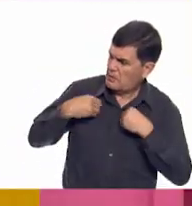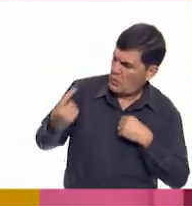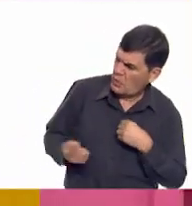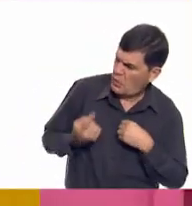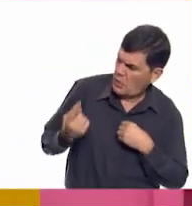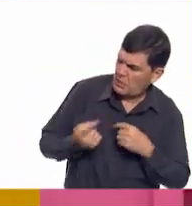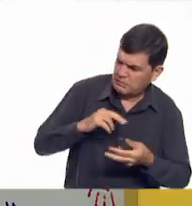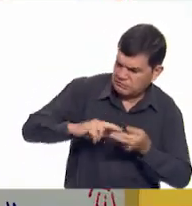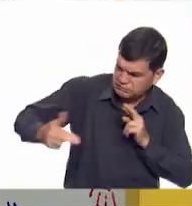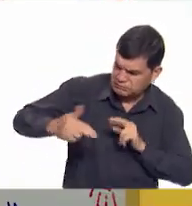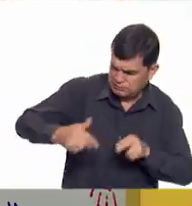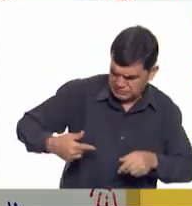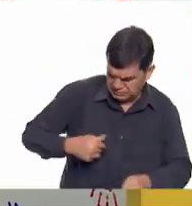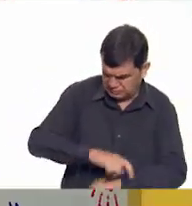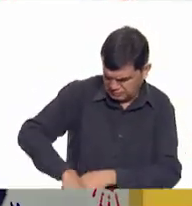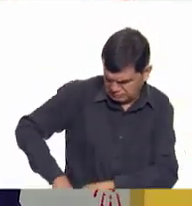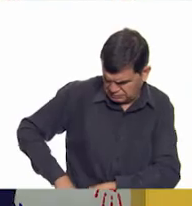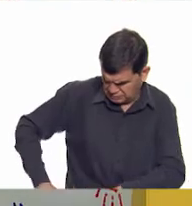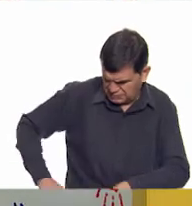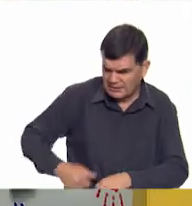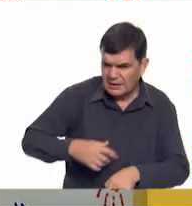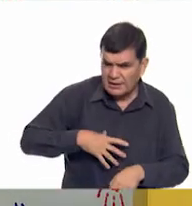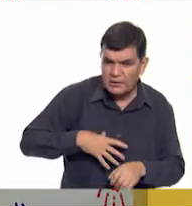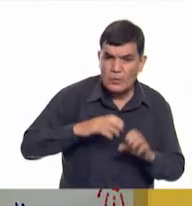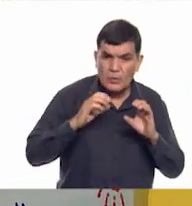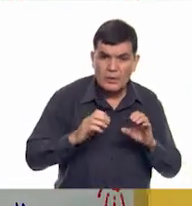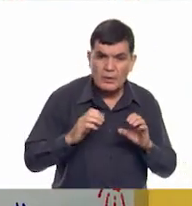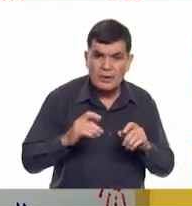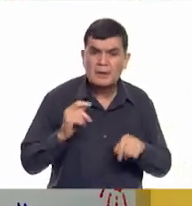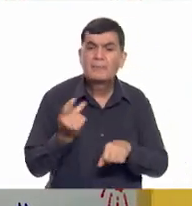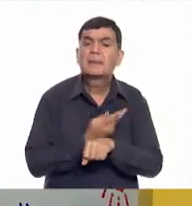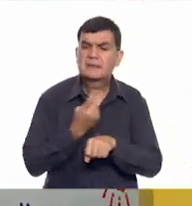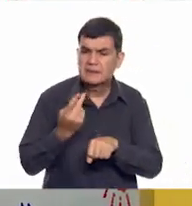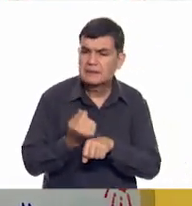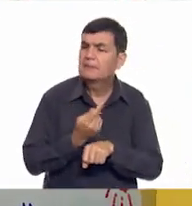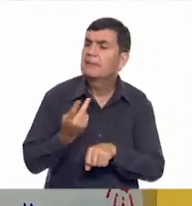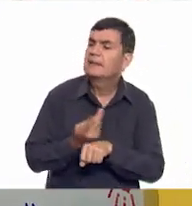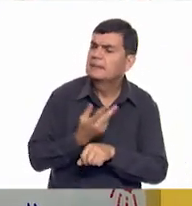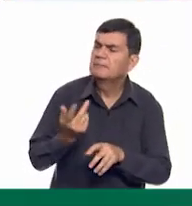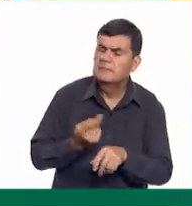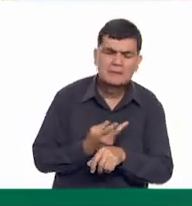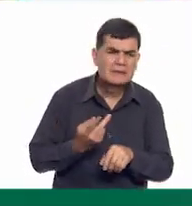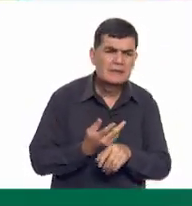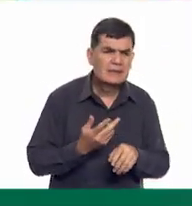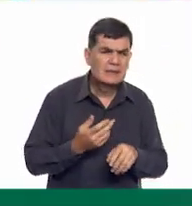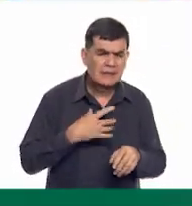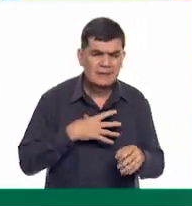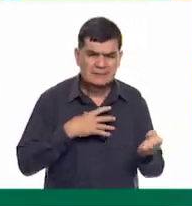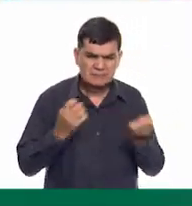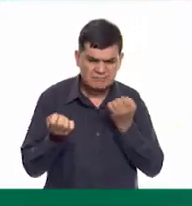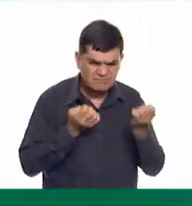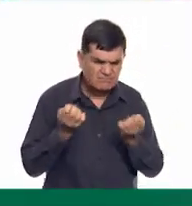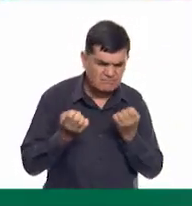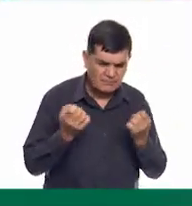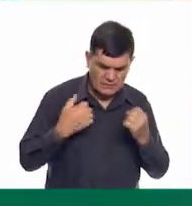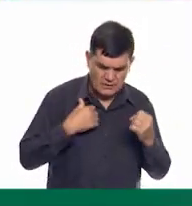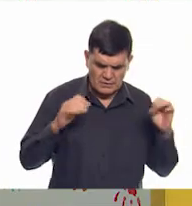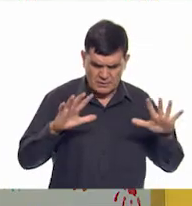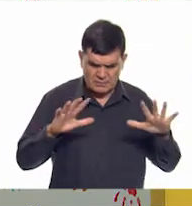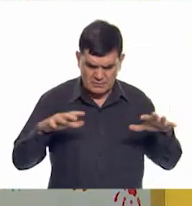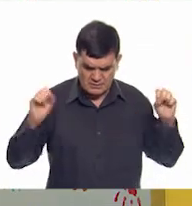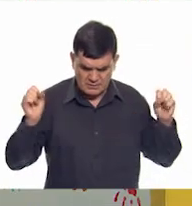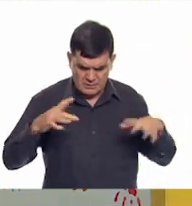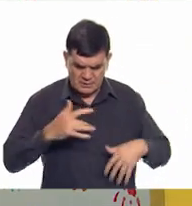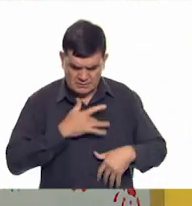Pero yo ya hasta me enredé uno acá en la cintura. Cuidado. ¿Qué pasa? ¿Qué pasa? Espera, es que he estado practicando mis poderes